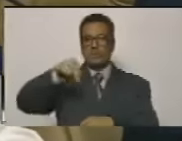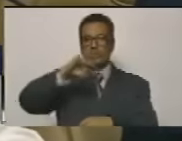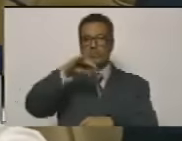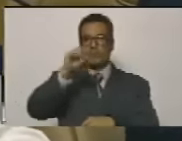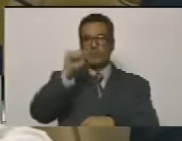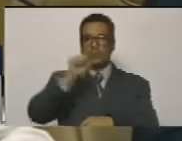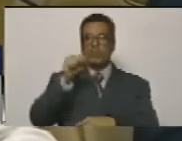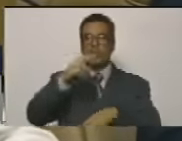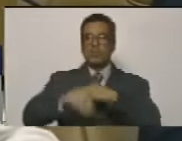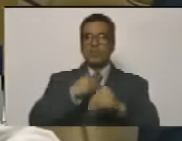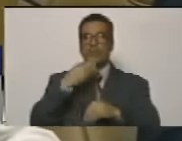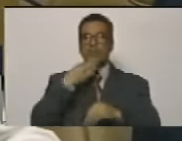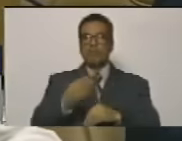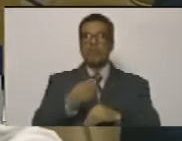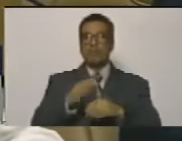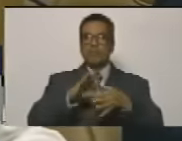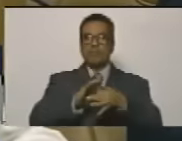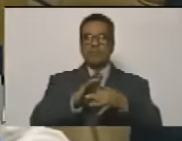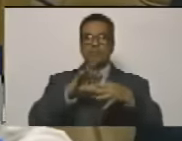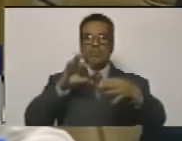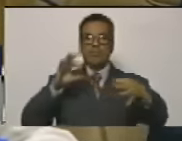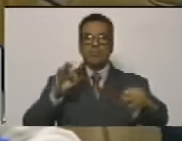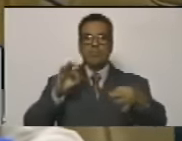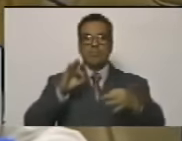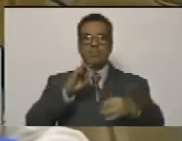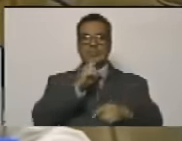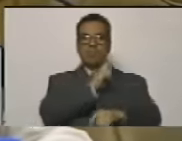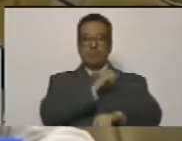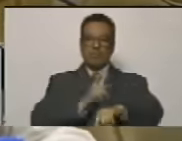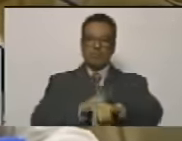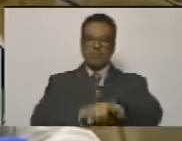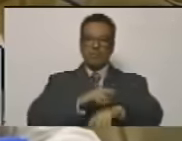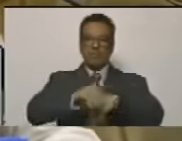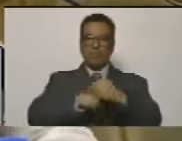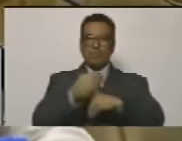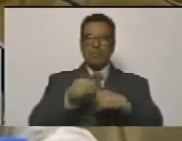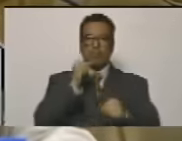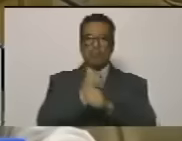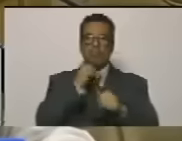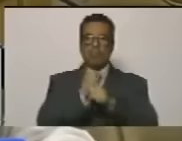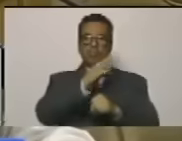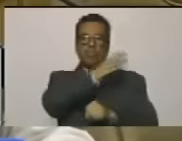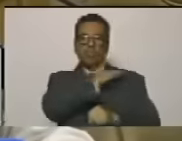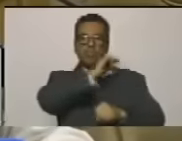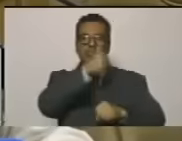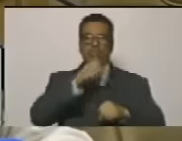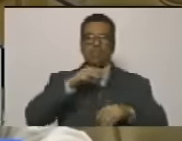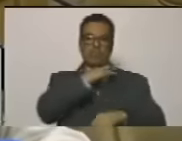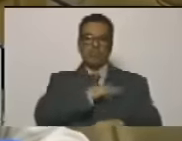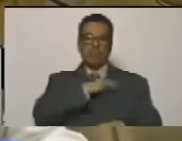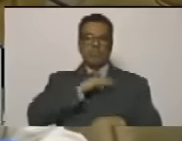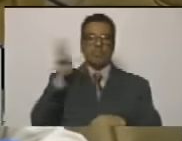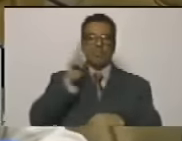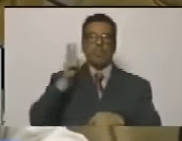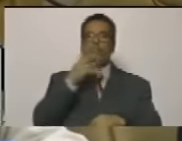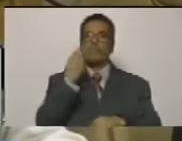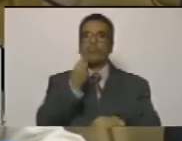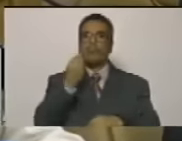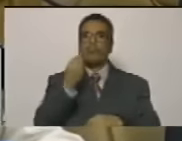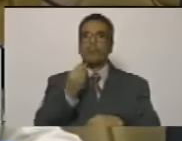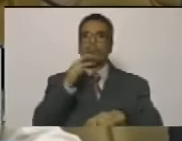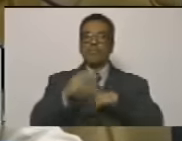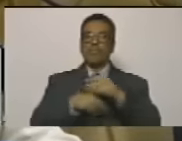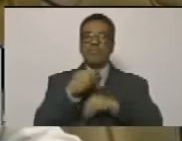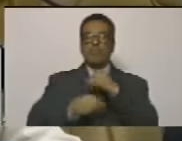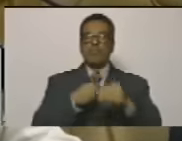mediante la cual solicita la separación temporal del cargo para asumir su designación como jefa de la Gran Misión Venezuela Joven, de